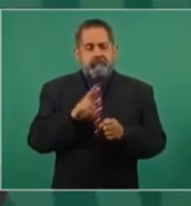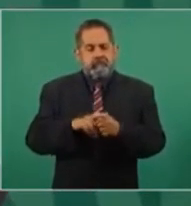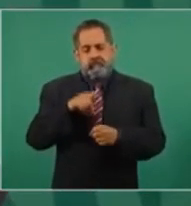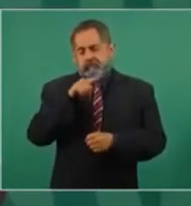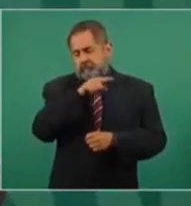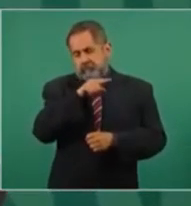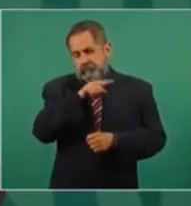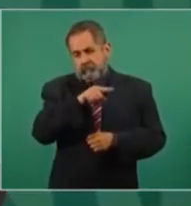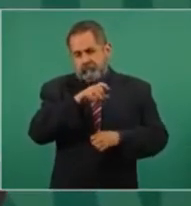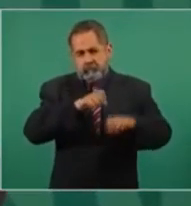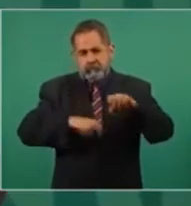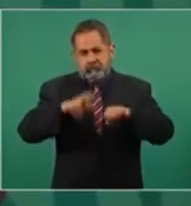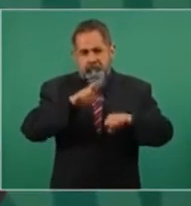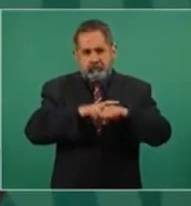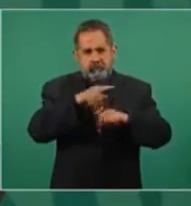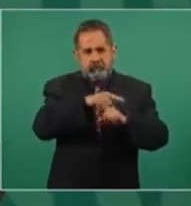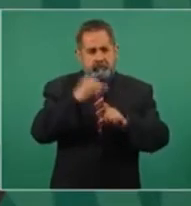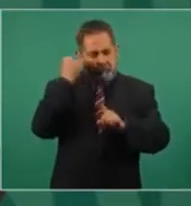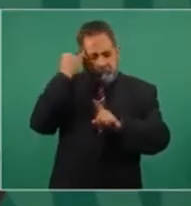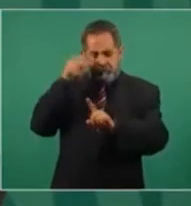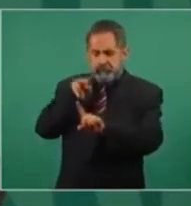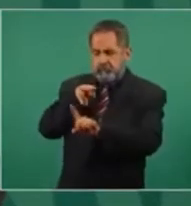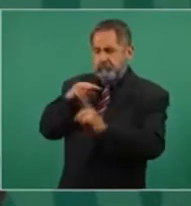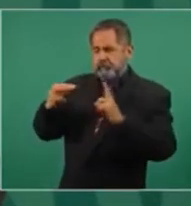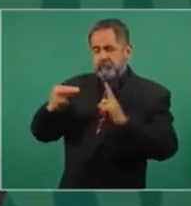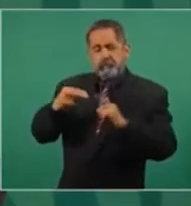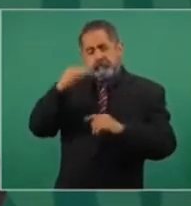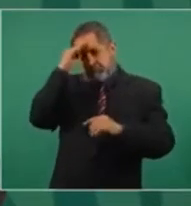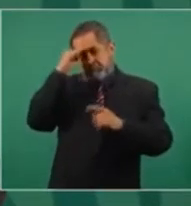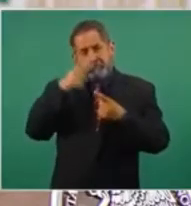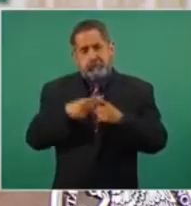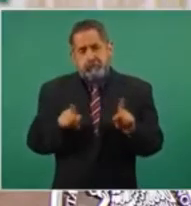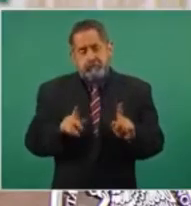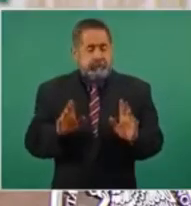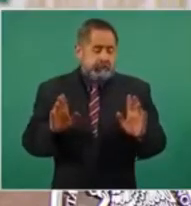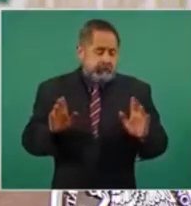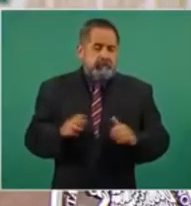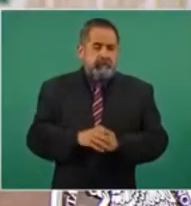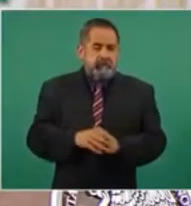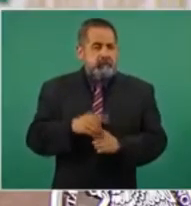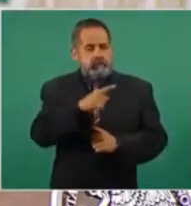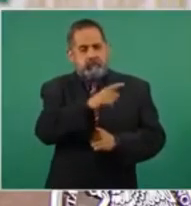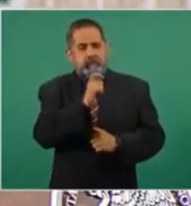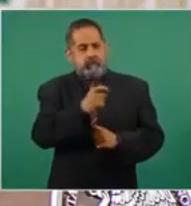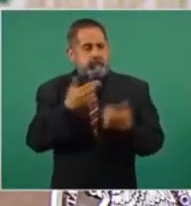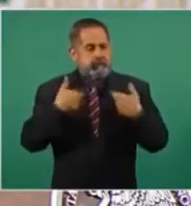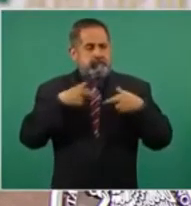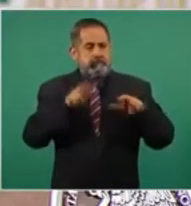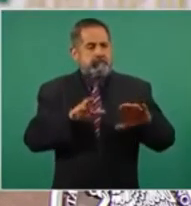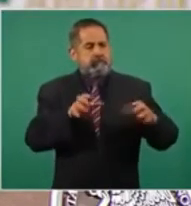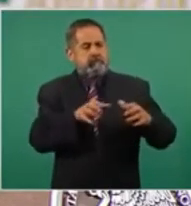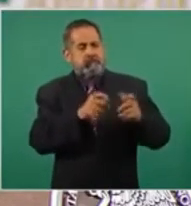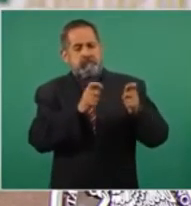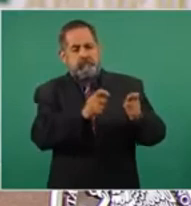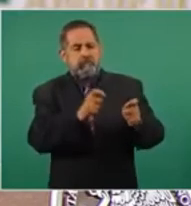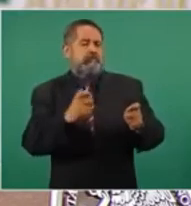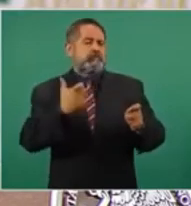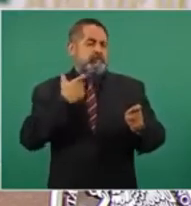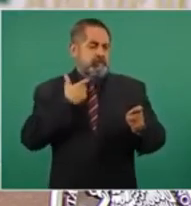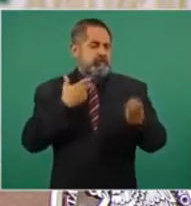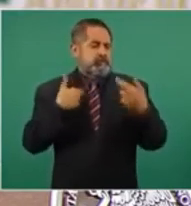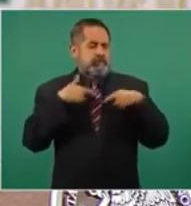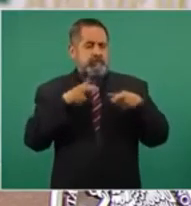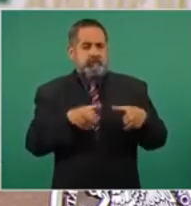una concepción distinta. Él representa o representaba